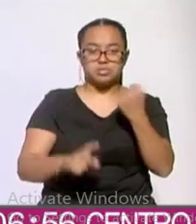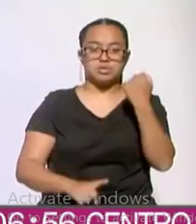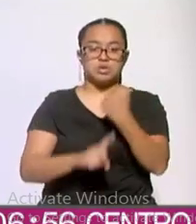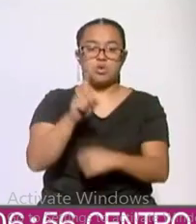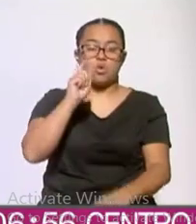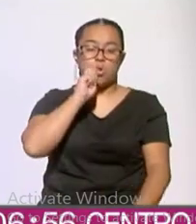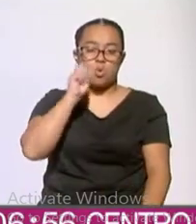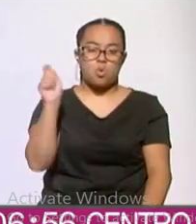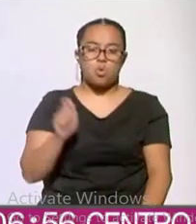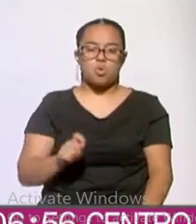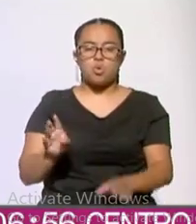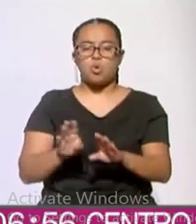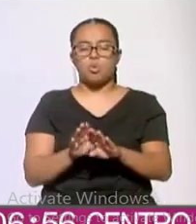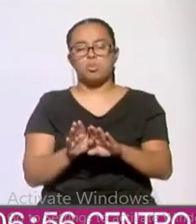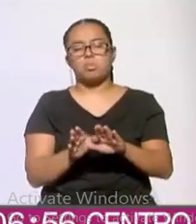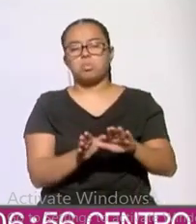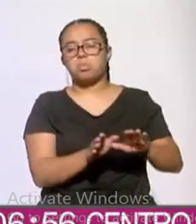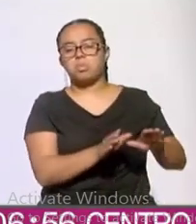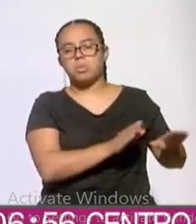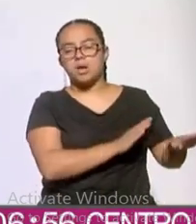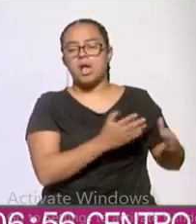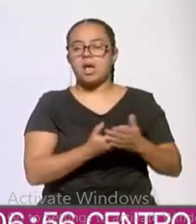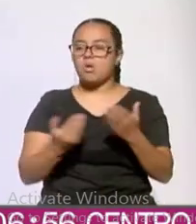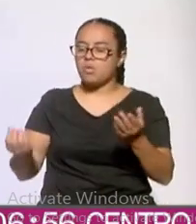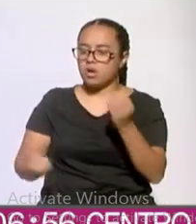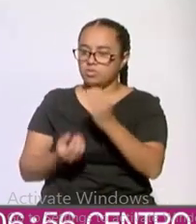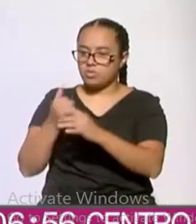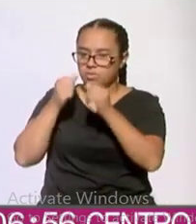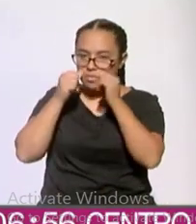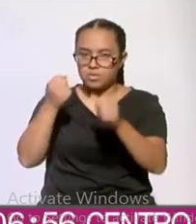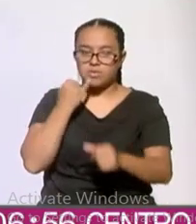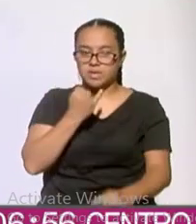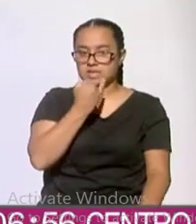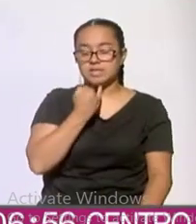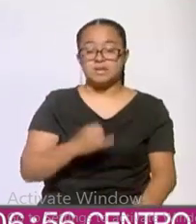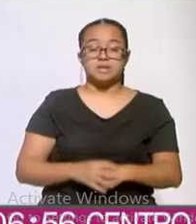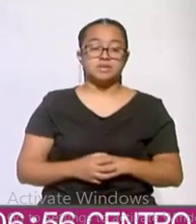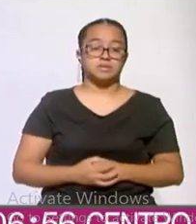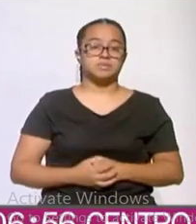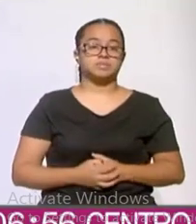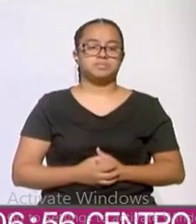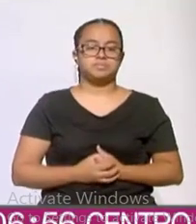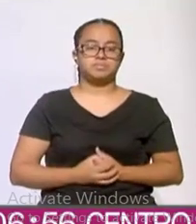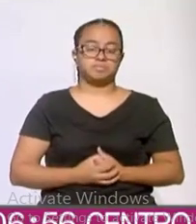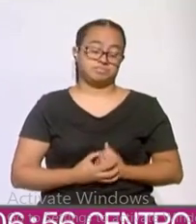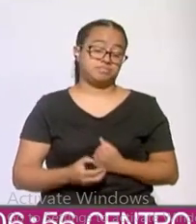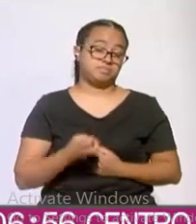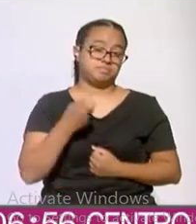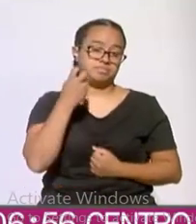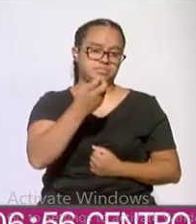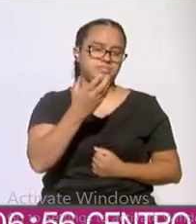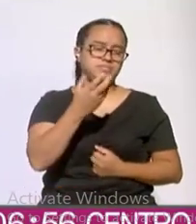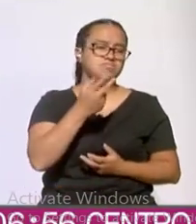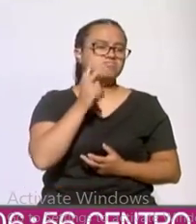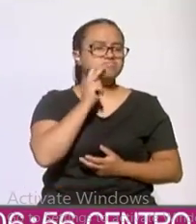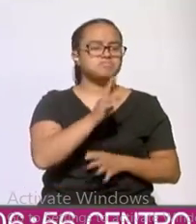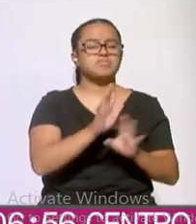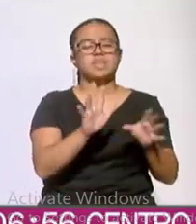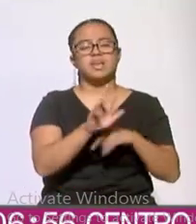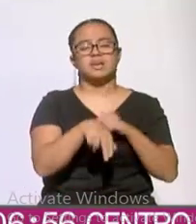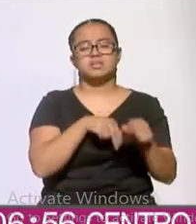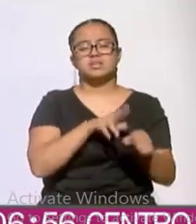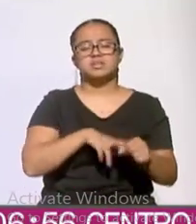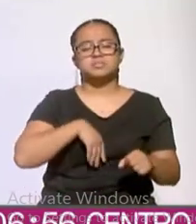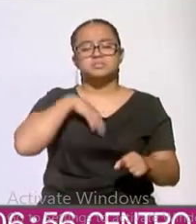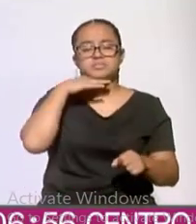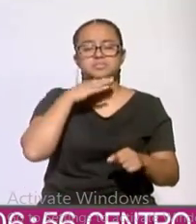de Ucrania ha quedado un poco de lado, ¿no? Así es, ¿no? Pasa a ser como, digamos, algo que empezamos a normalizar. ¿Por